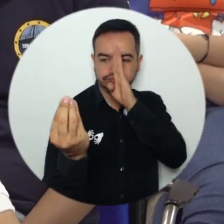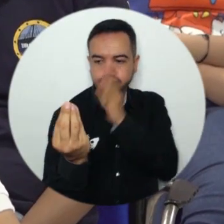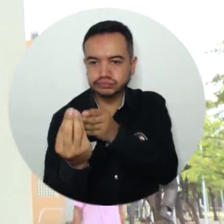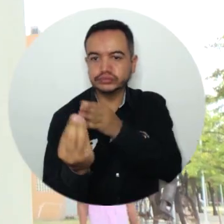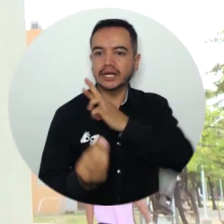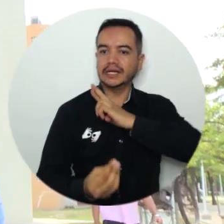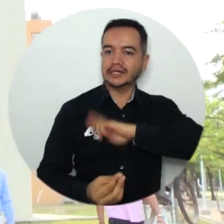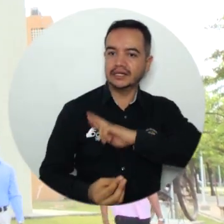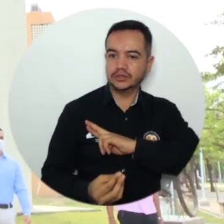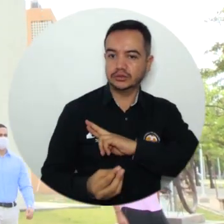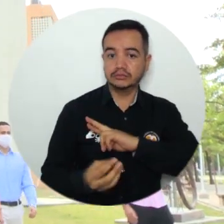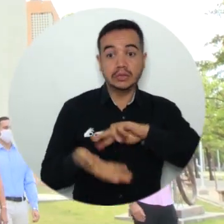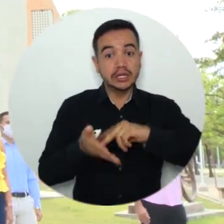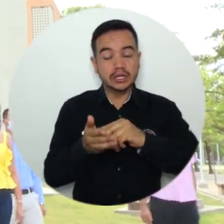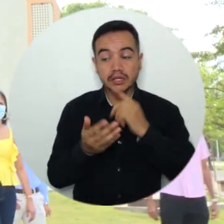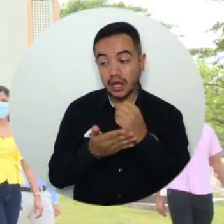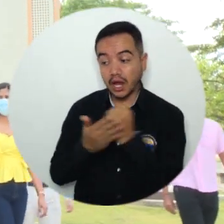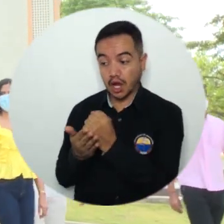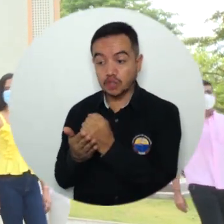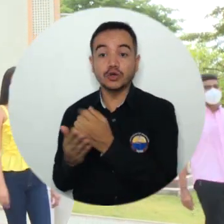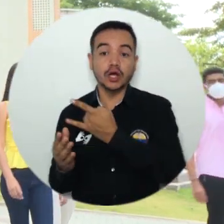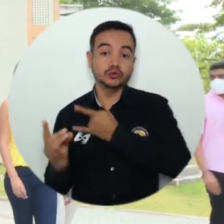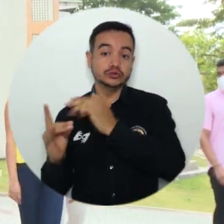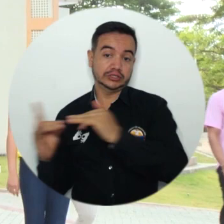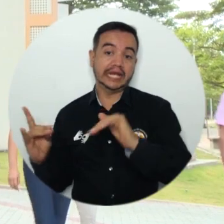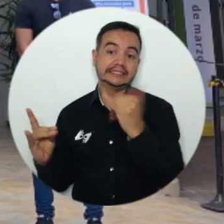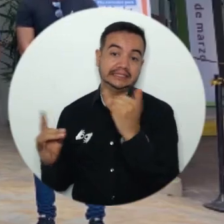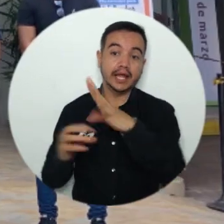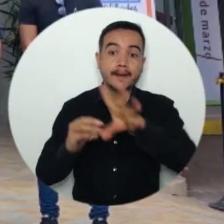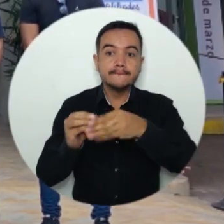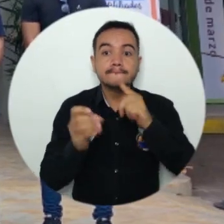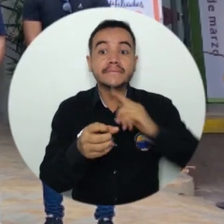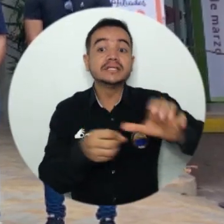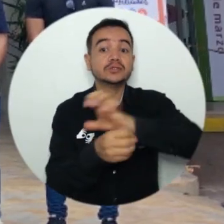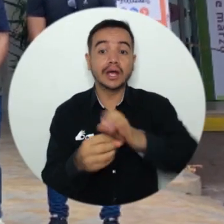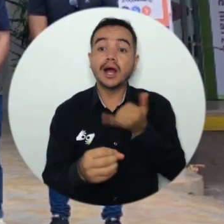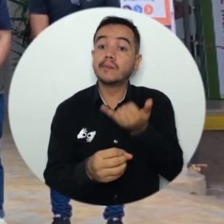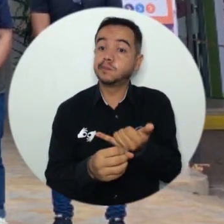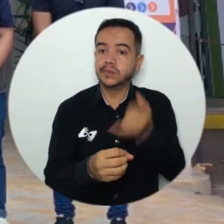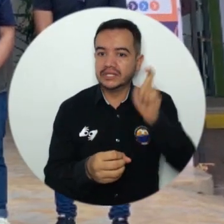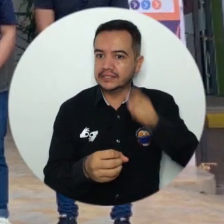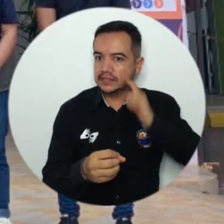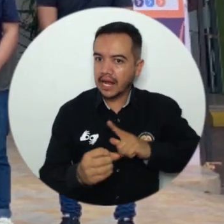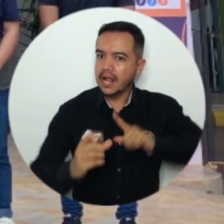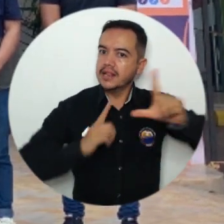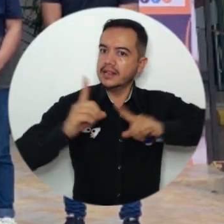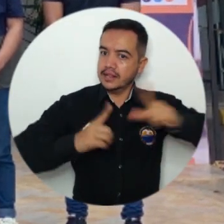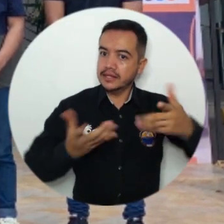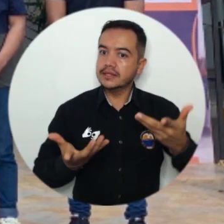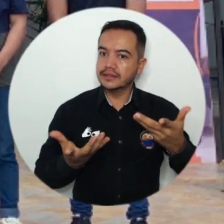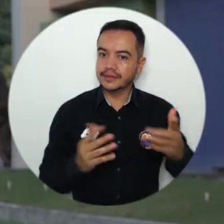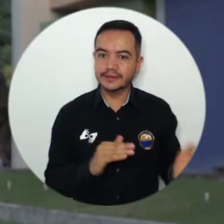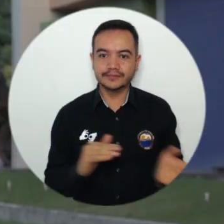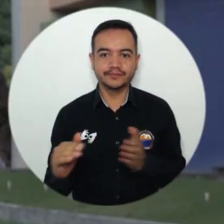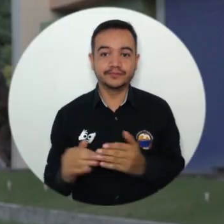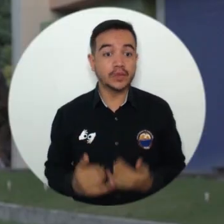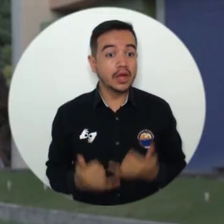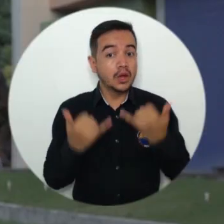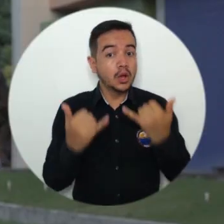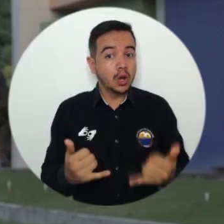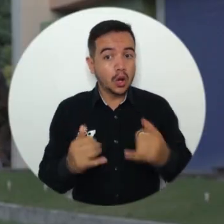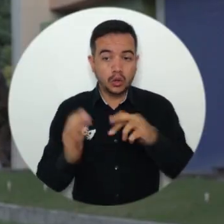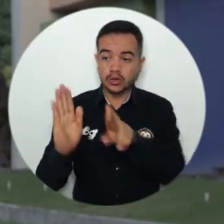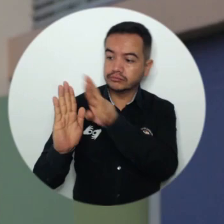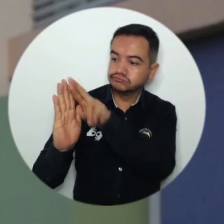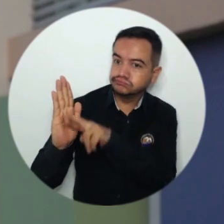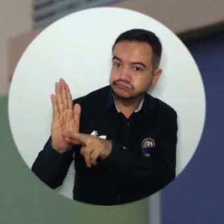dinámica que le generen, no sólo a la universidad sino a la ciudad, porque esta ciudad necesita más y mejores liderazgos. Esta nueva resolución deja